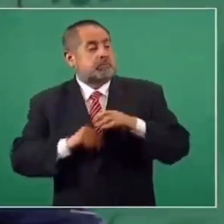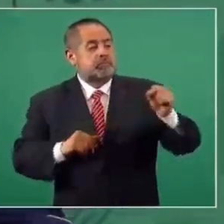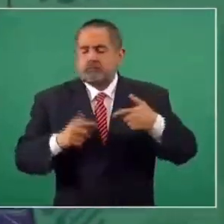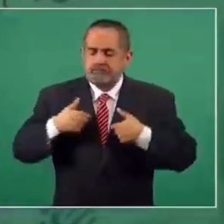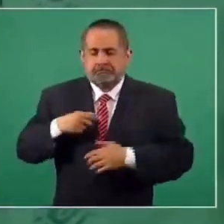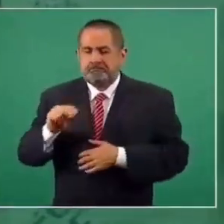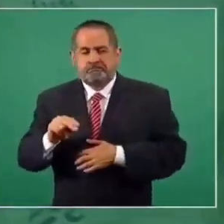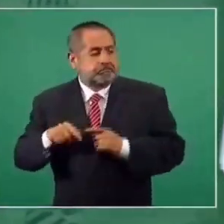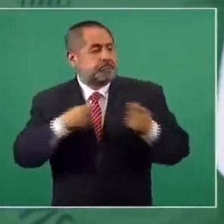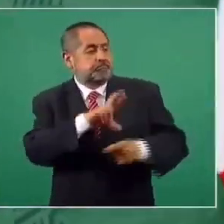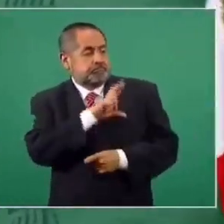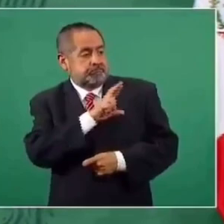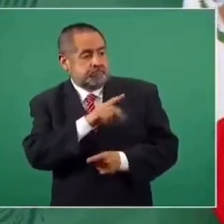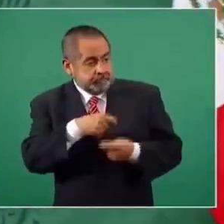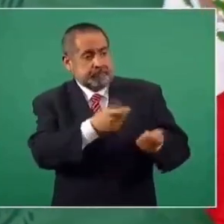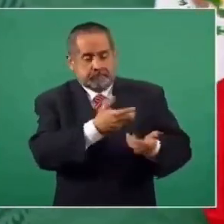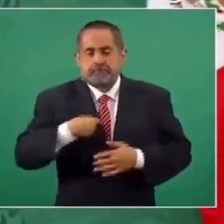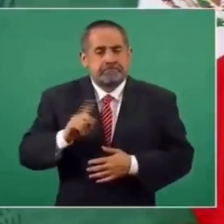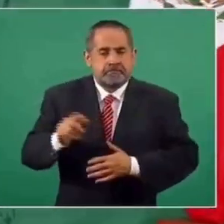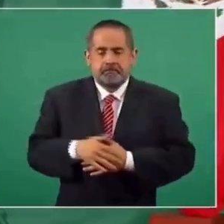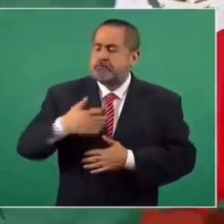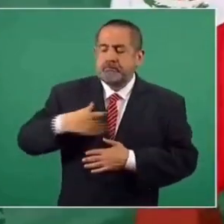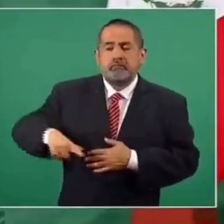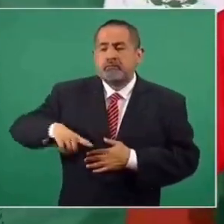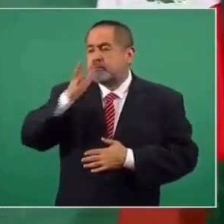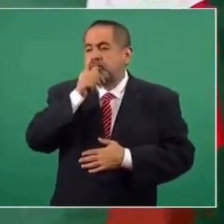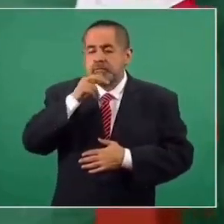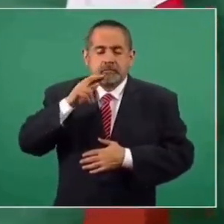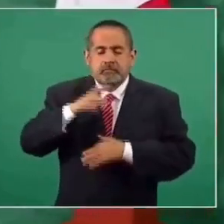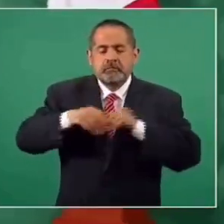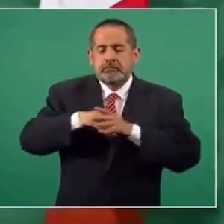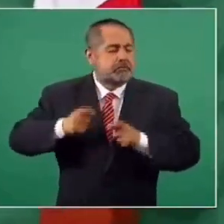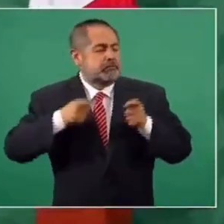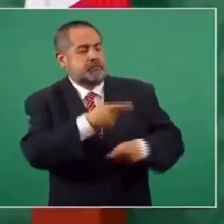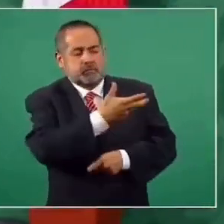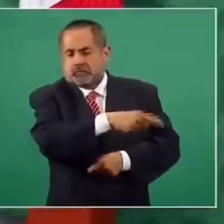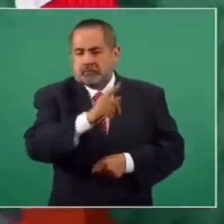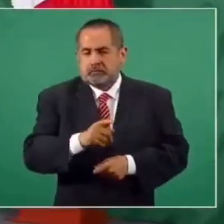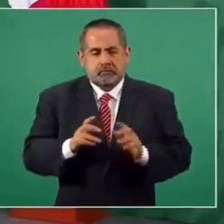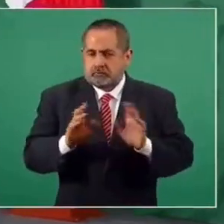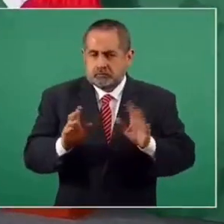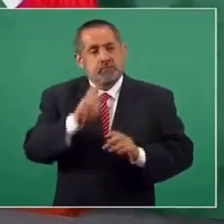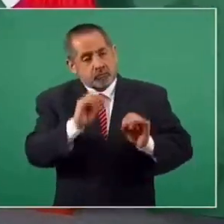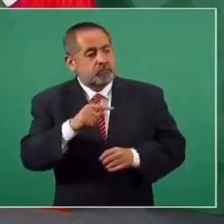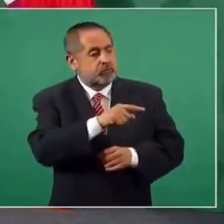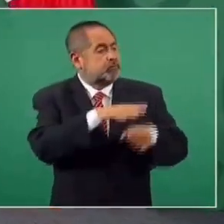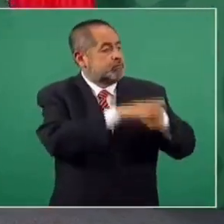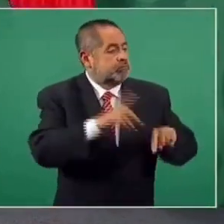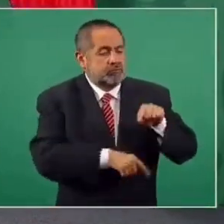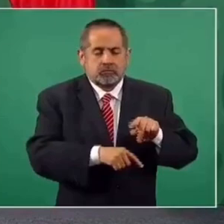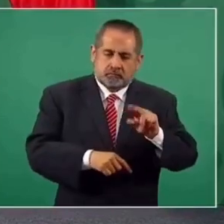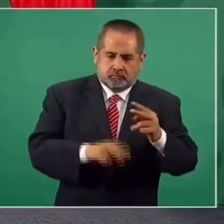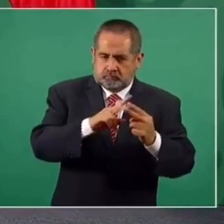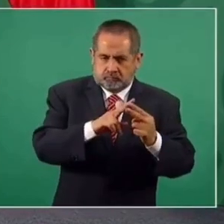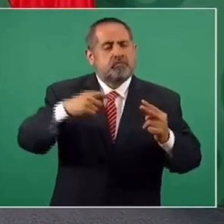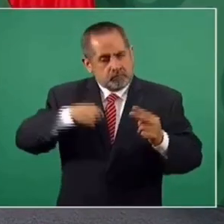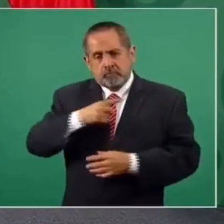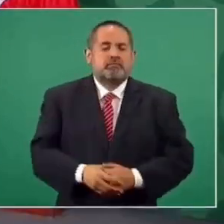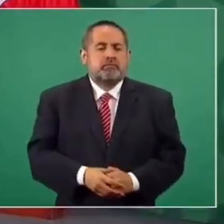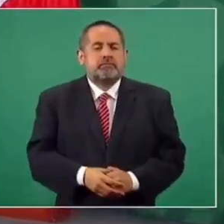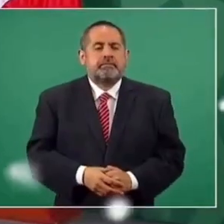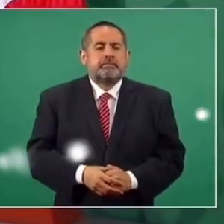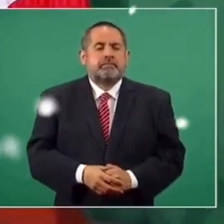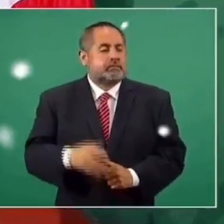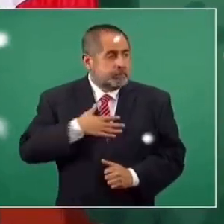y no, el Estado no puede asfixiar la iniciativa de la sociedad civil, pero tampoco puede incumplir su responsabilidad social.